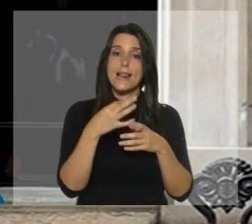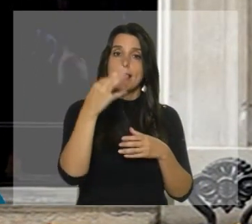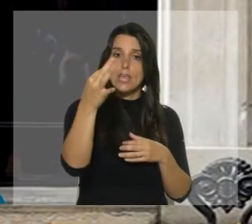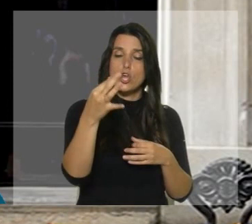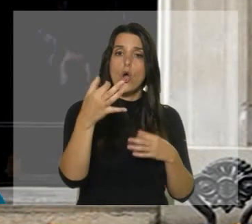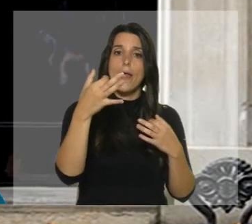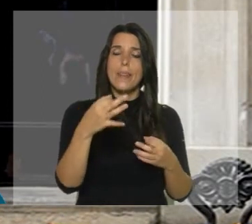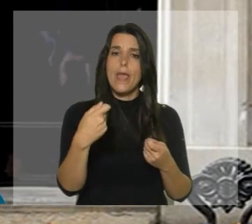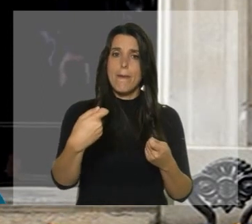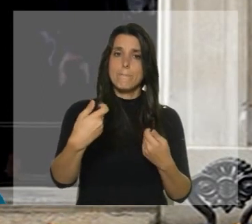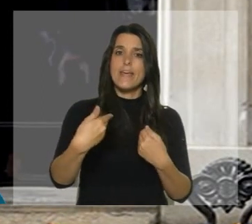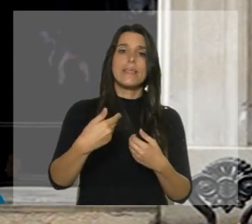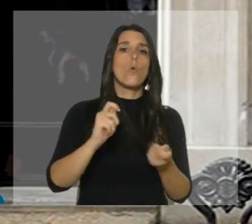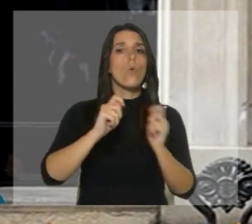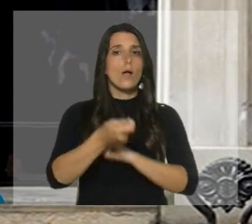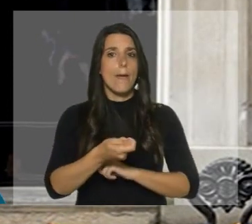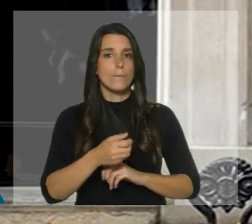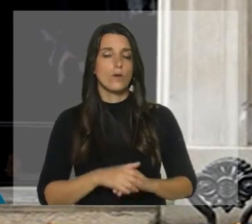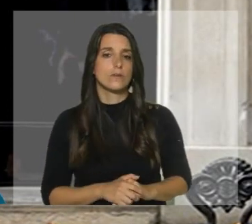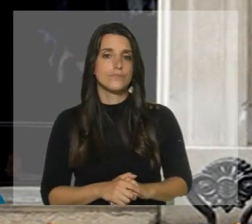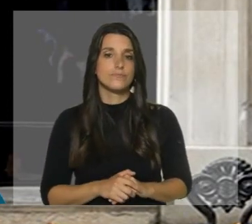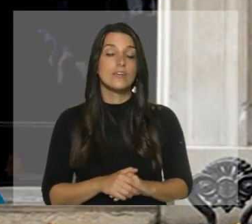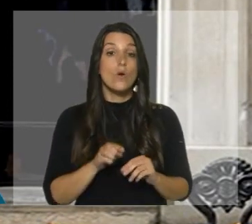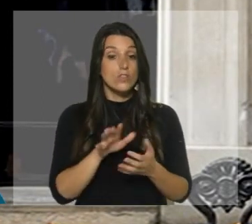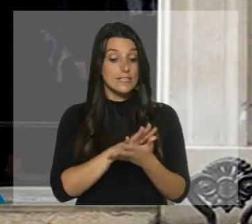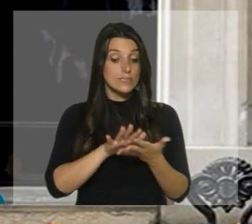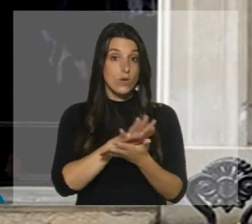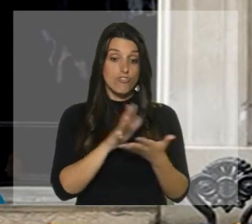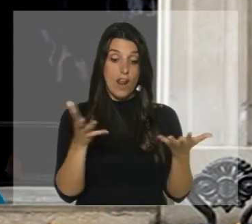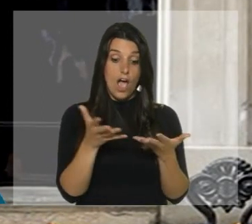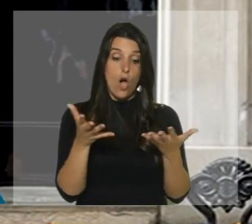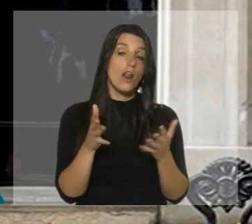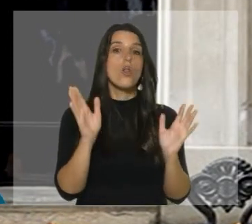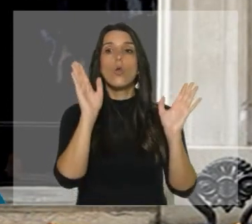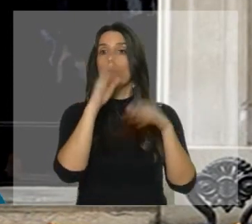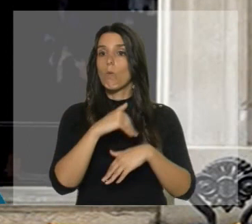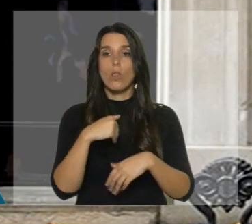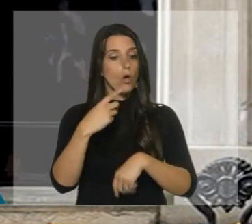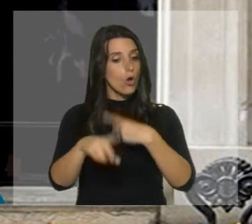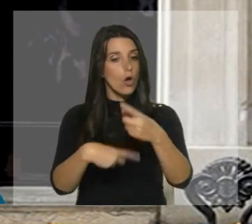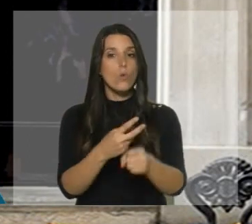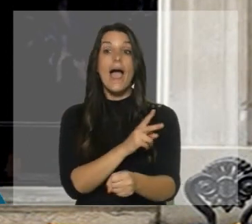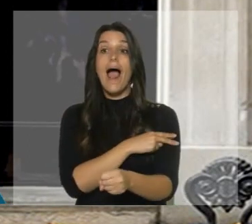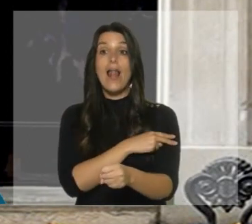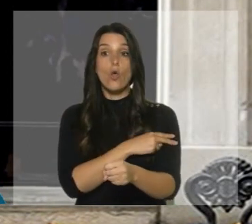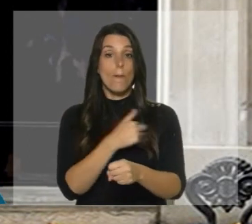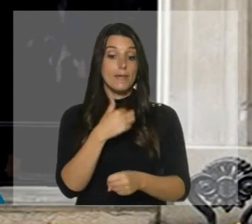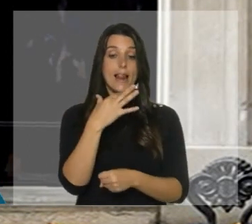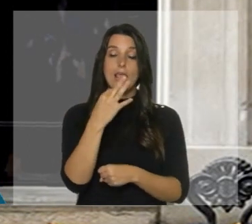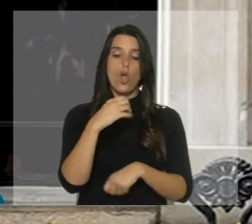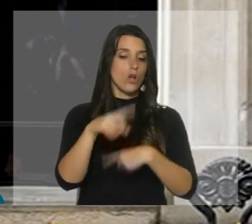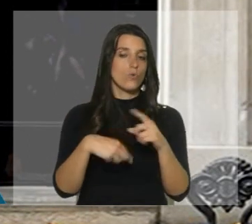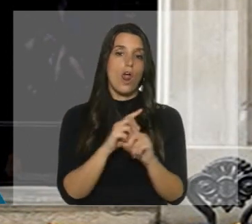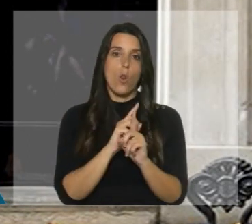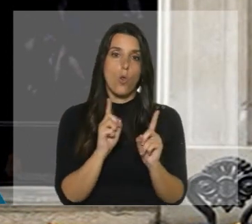demanda de un cambio, dijo Trust. Dada la situación actual, no puedo llevar adelante el mandato para el que fui electa. Por